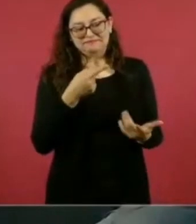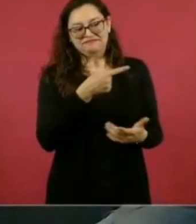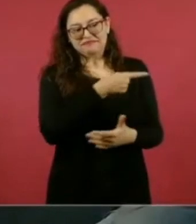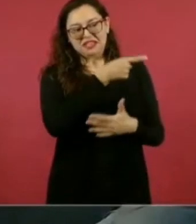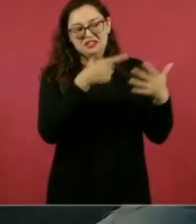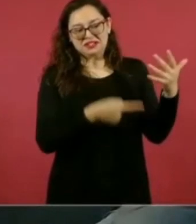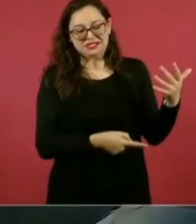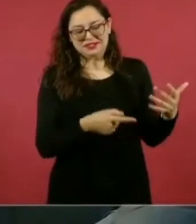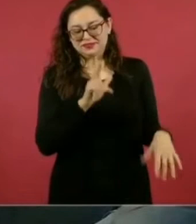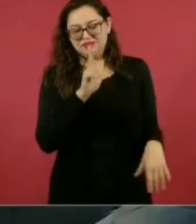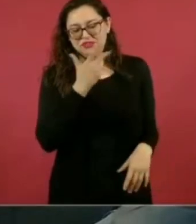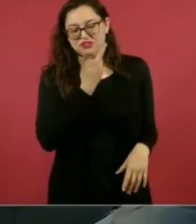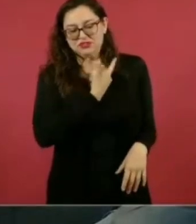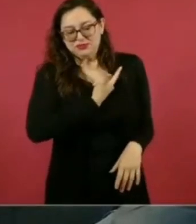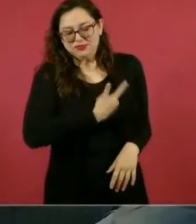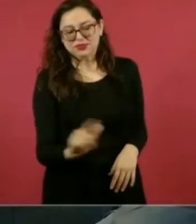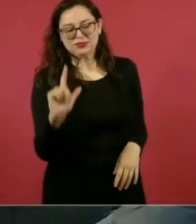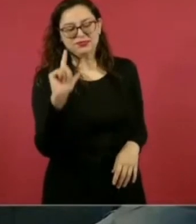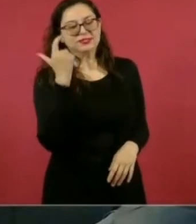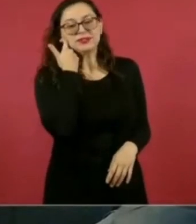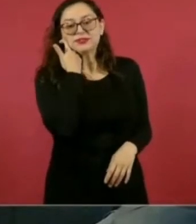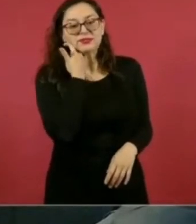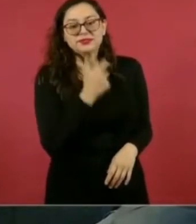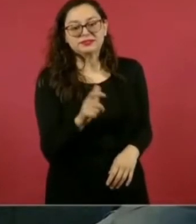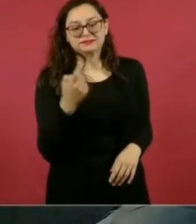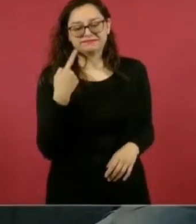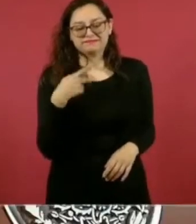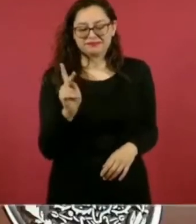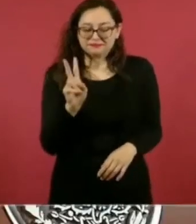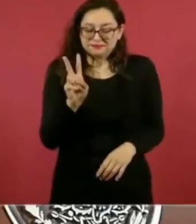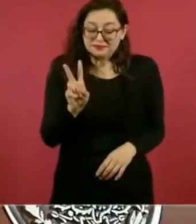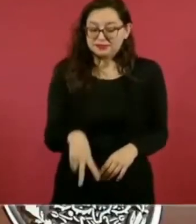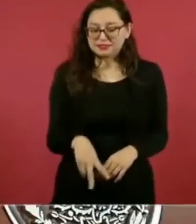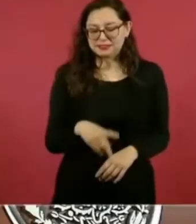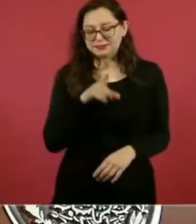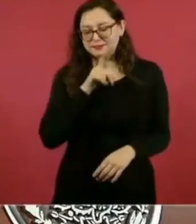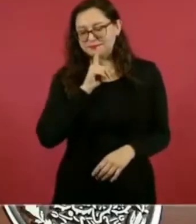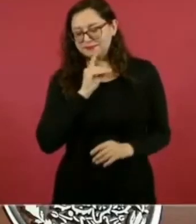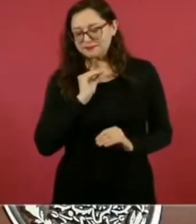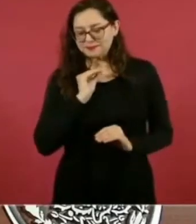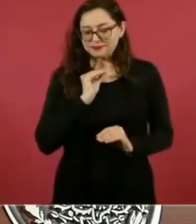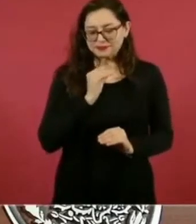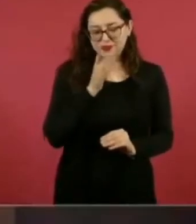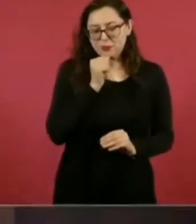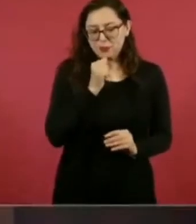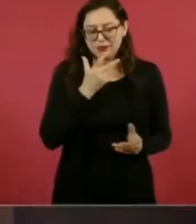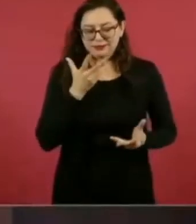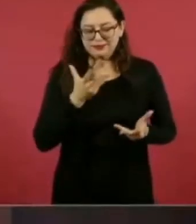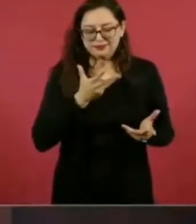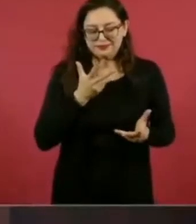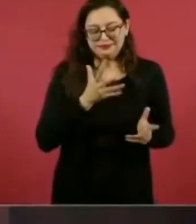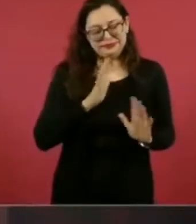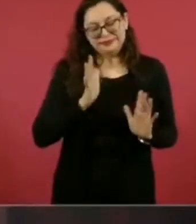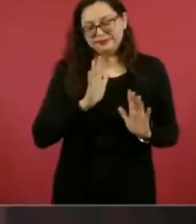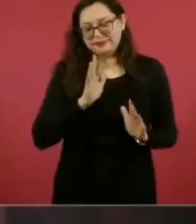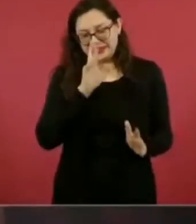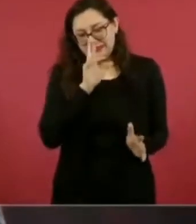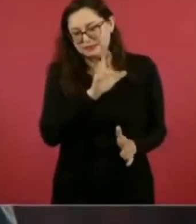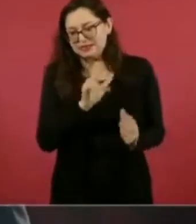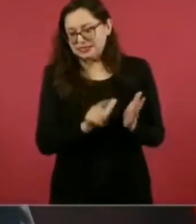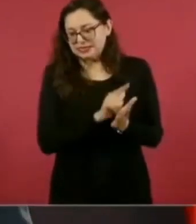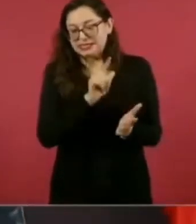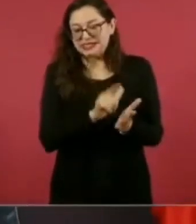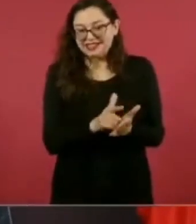pero no pueden seguir haciendo el ridículo, como es